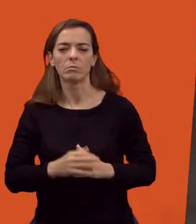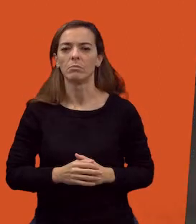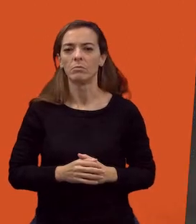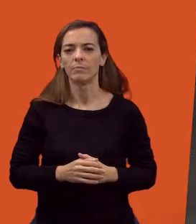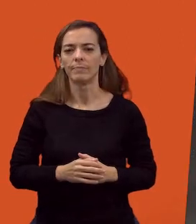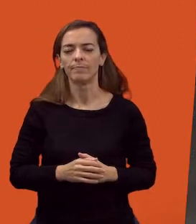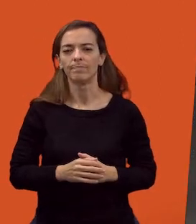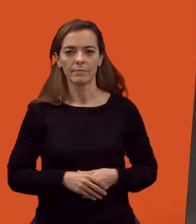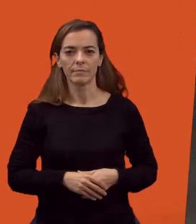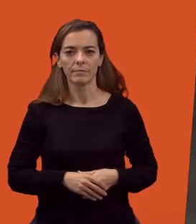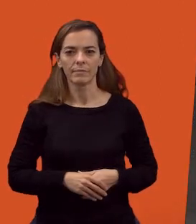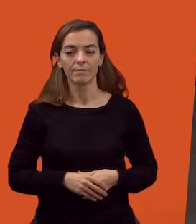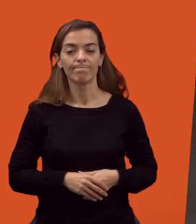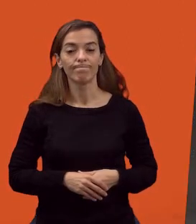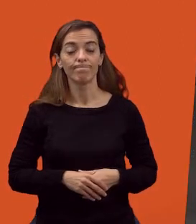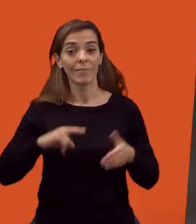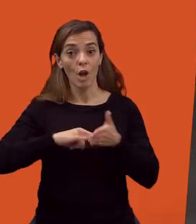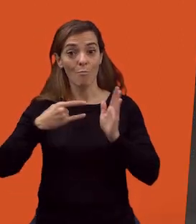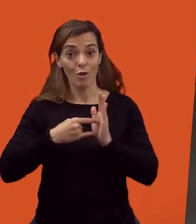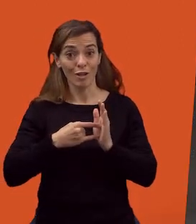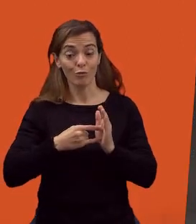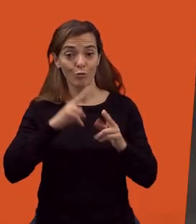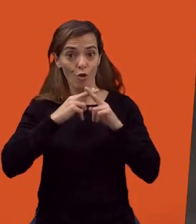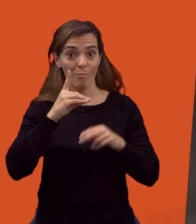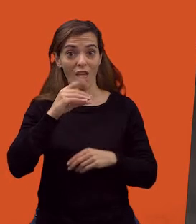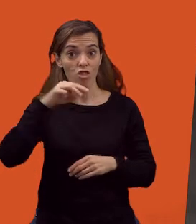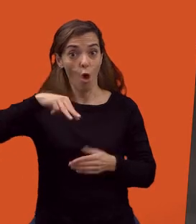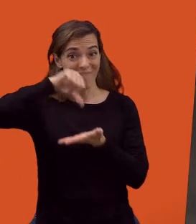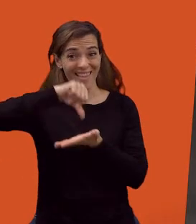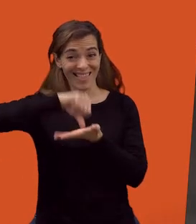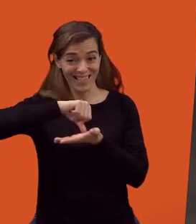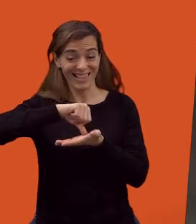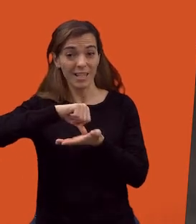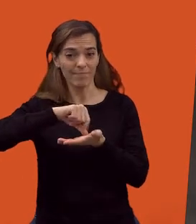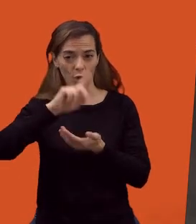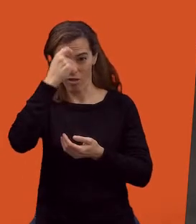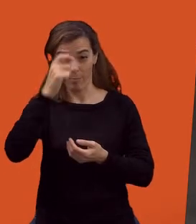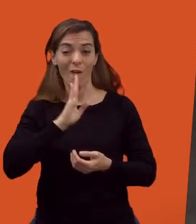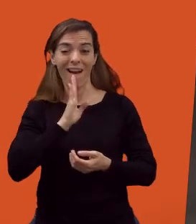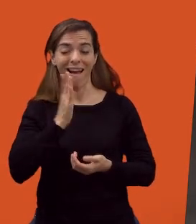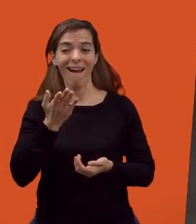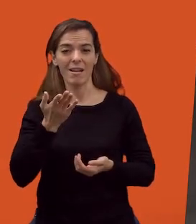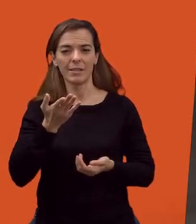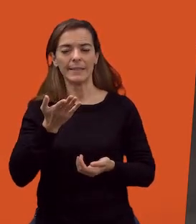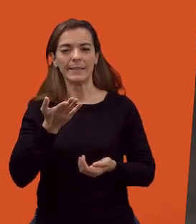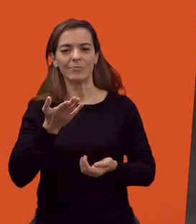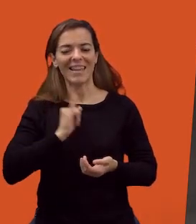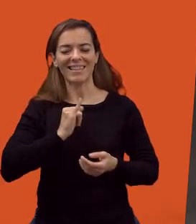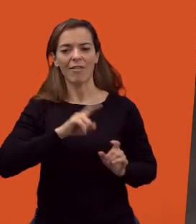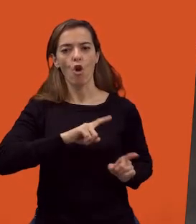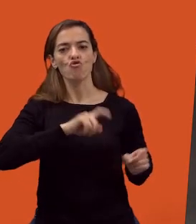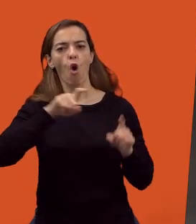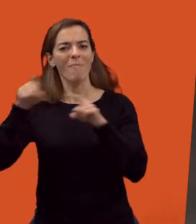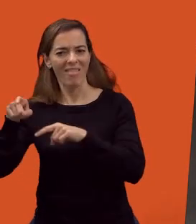El infierno ciego es otro de los apartados de este proyecto que comentaba, que se llamaba Doom City, del ser nómada al ser sin